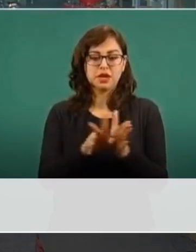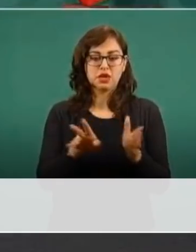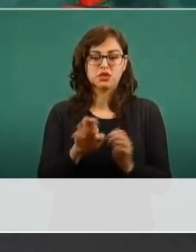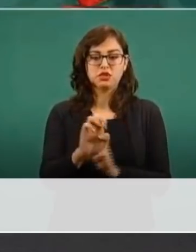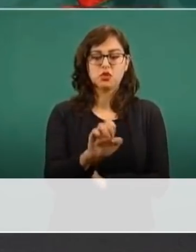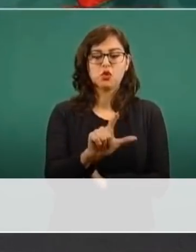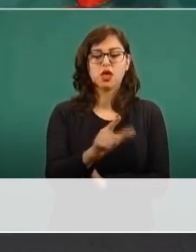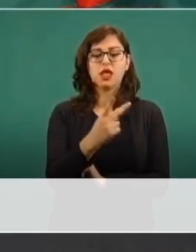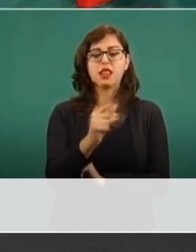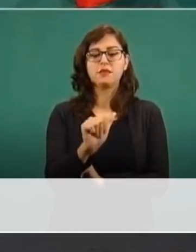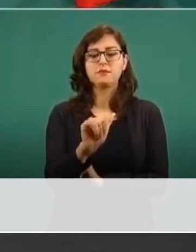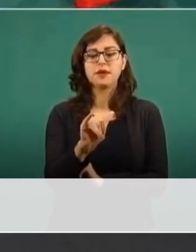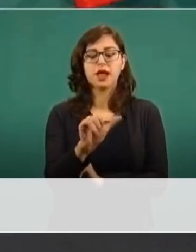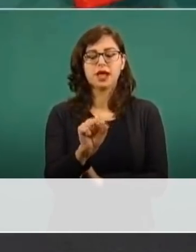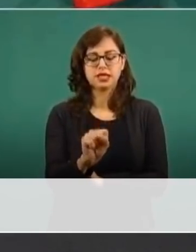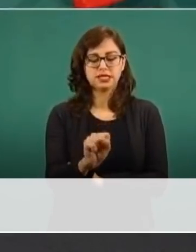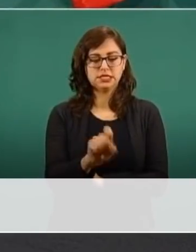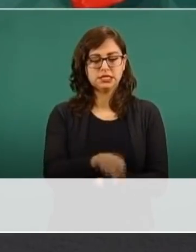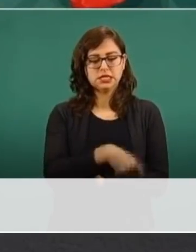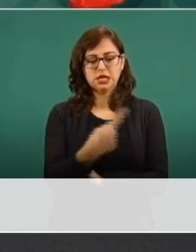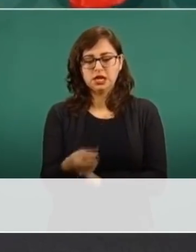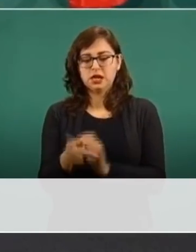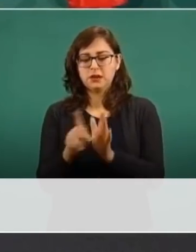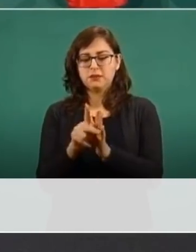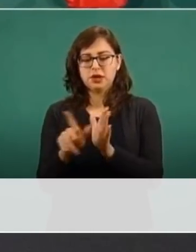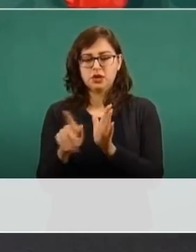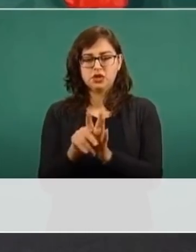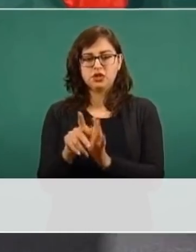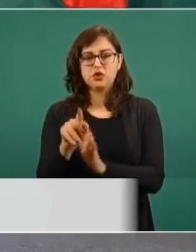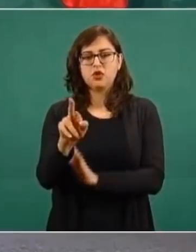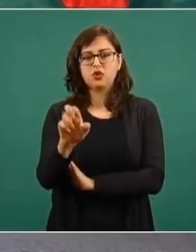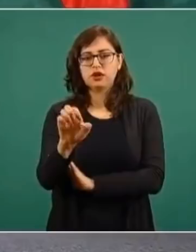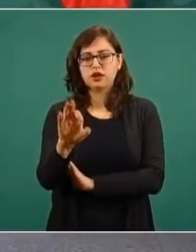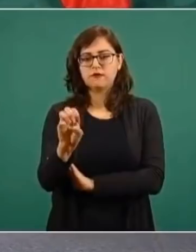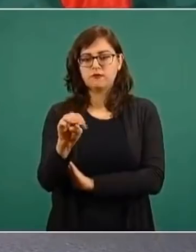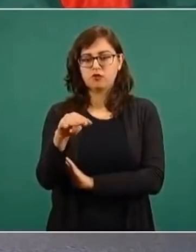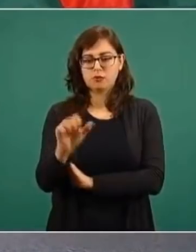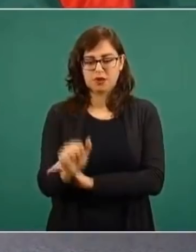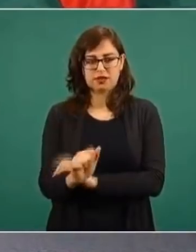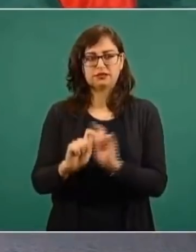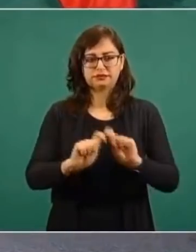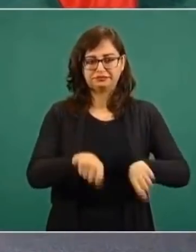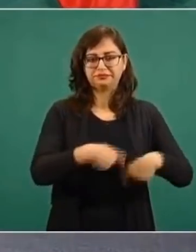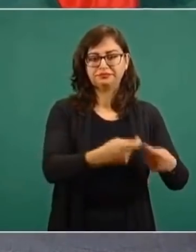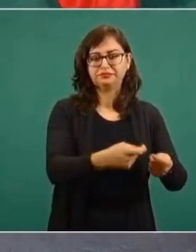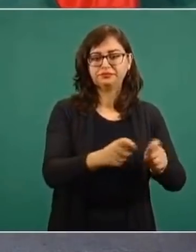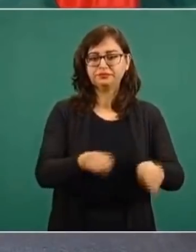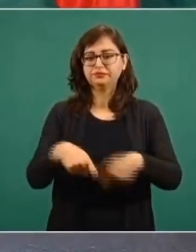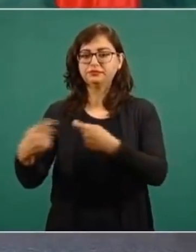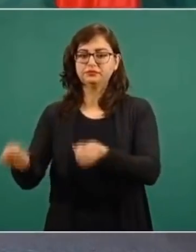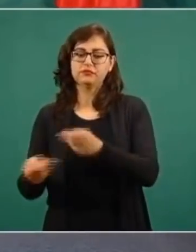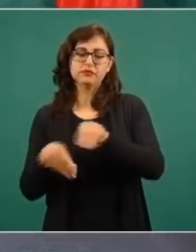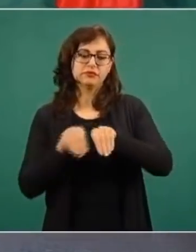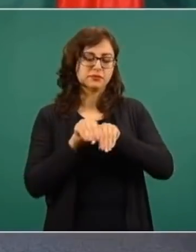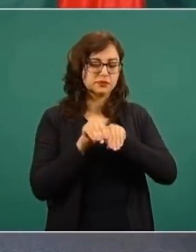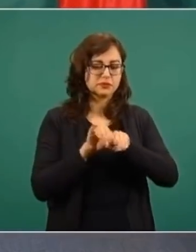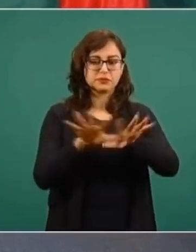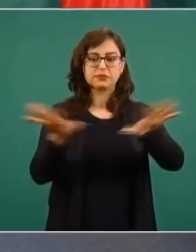al periódico Reforma y la usaron para